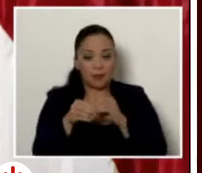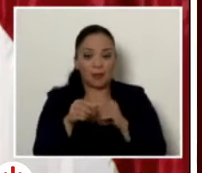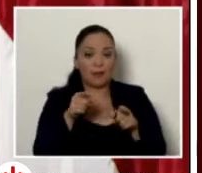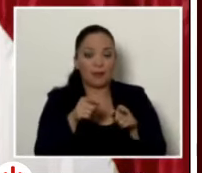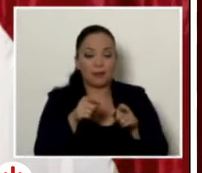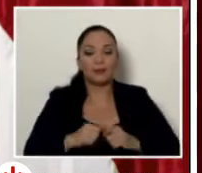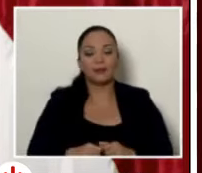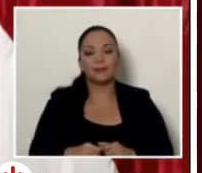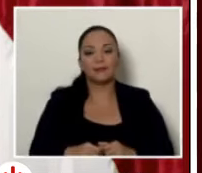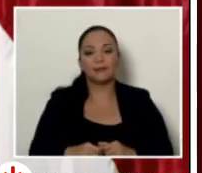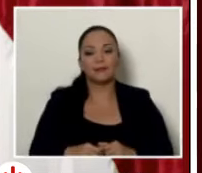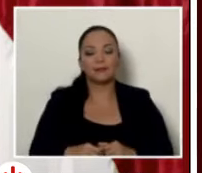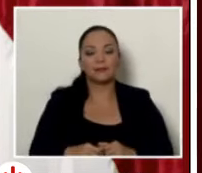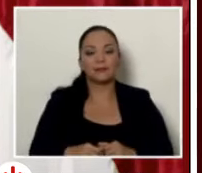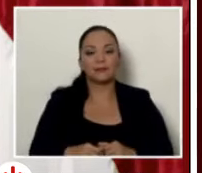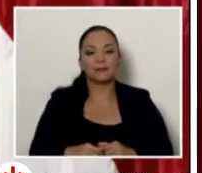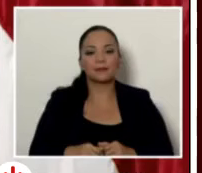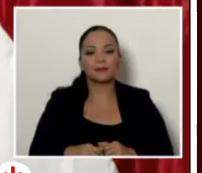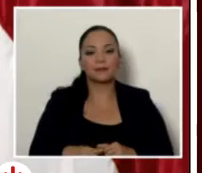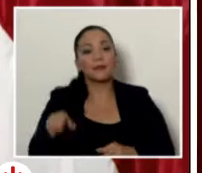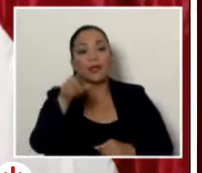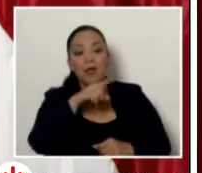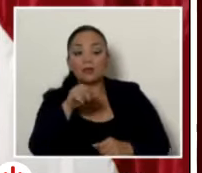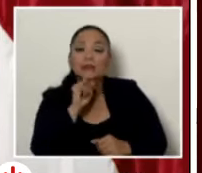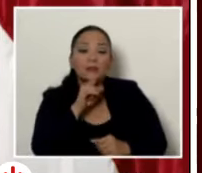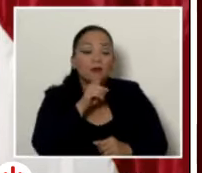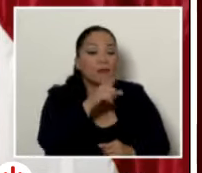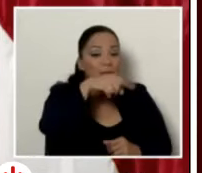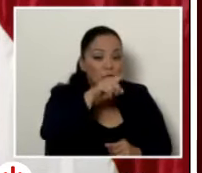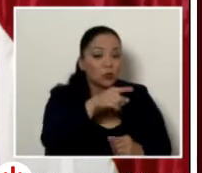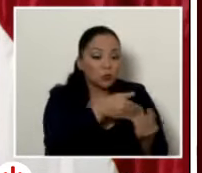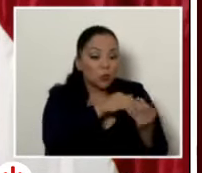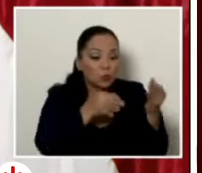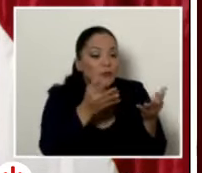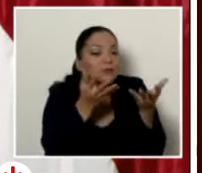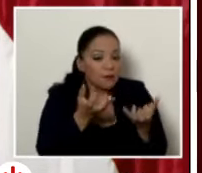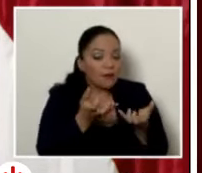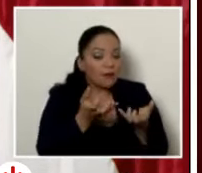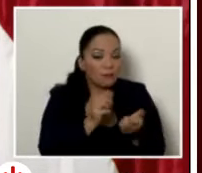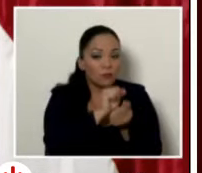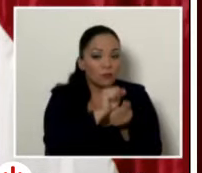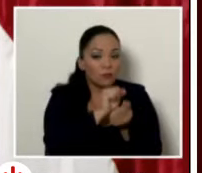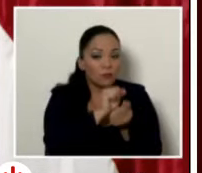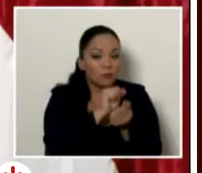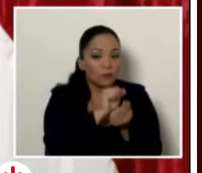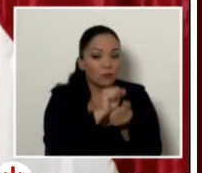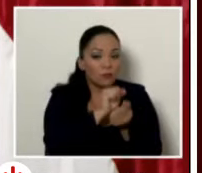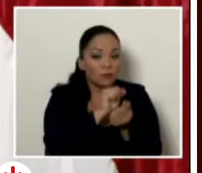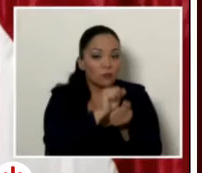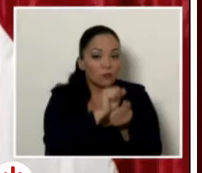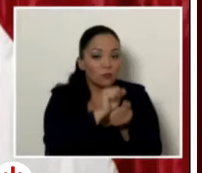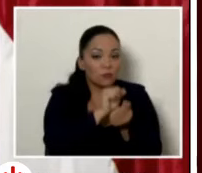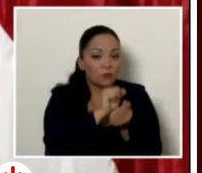un elemento positivo de cambio en darle servicio a los costarricenses y no